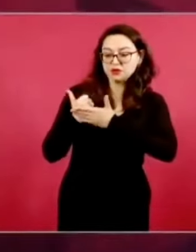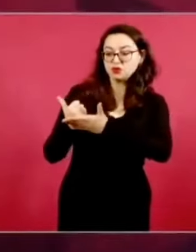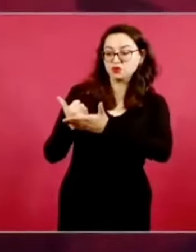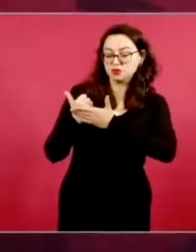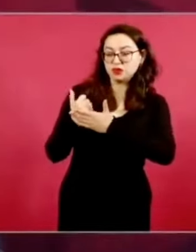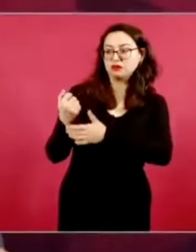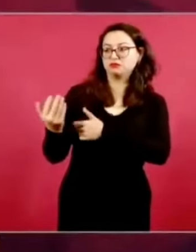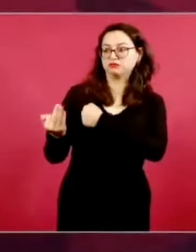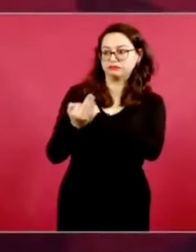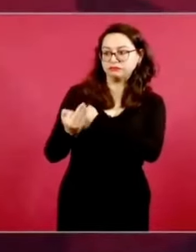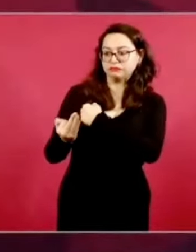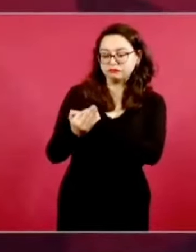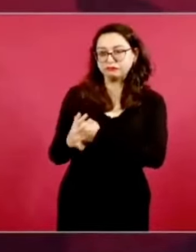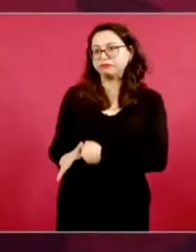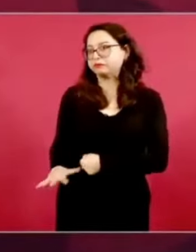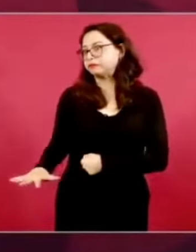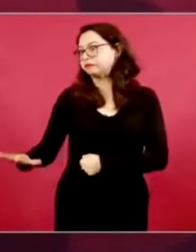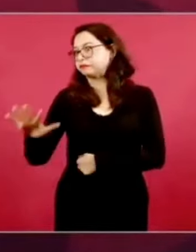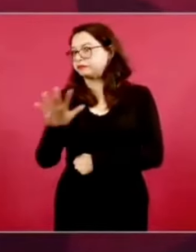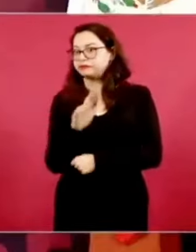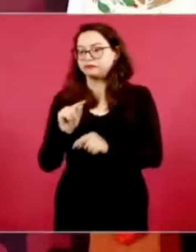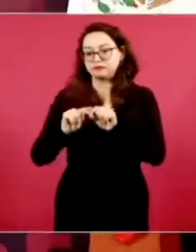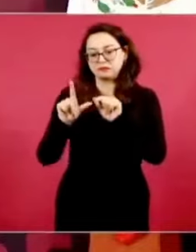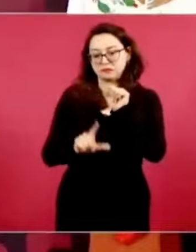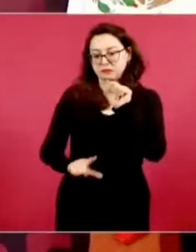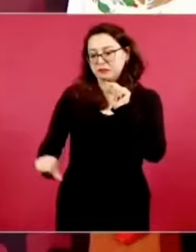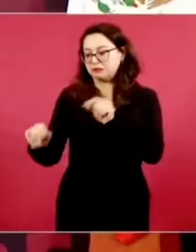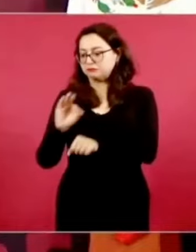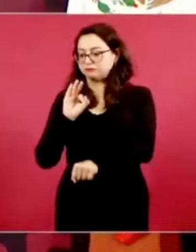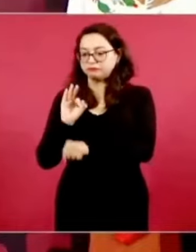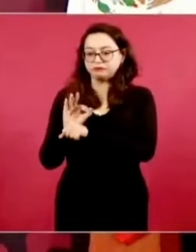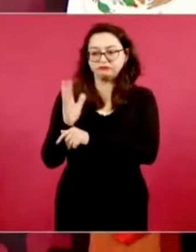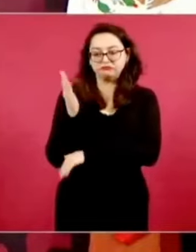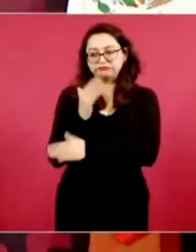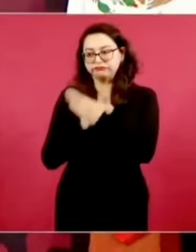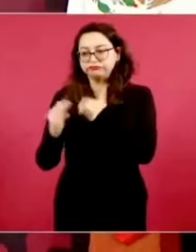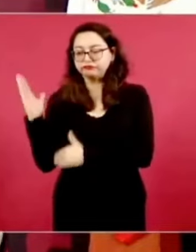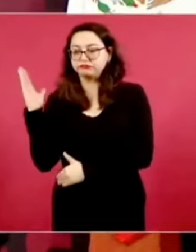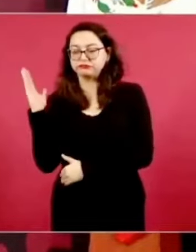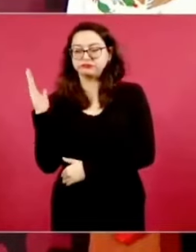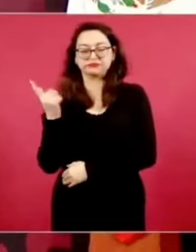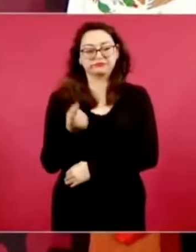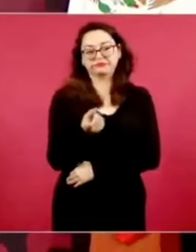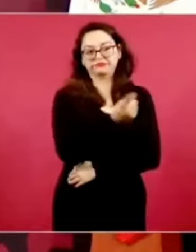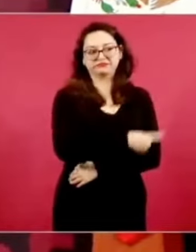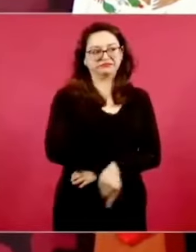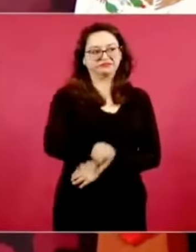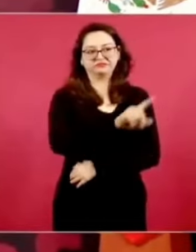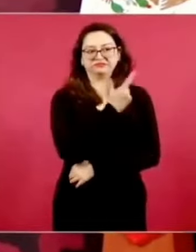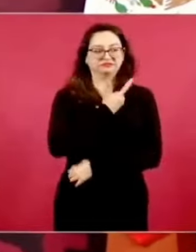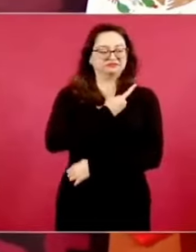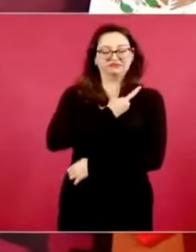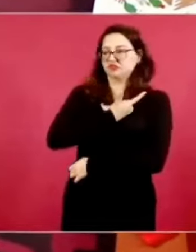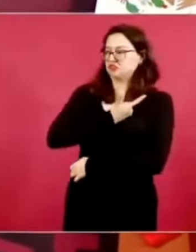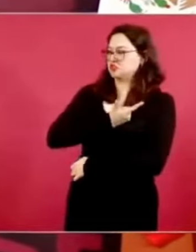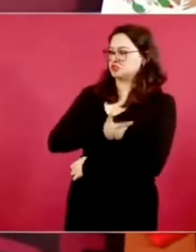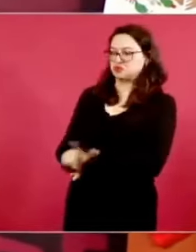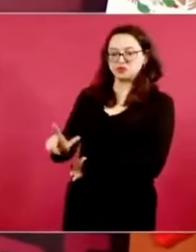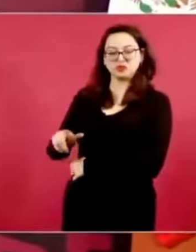nos ayude a todos operando el Tren Maya,